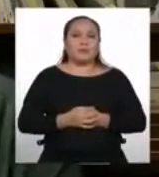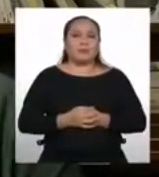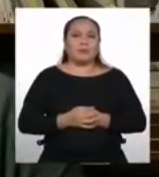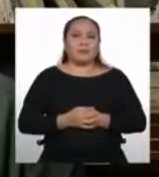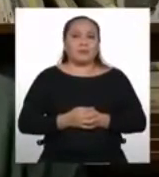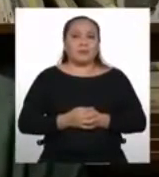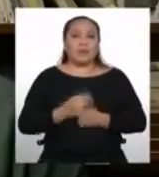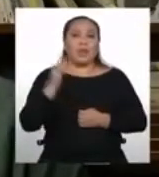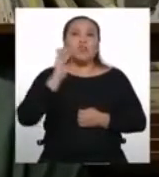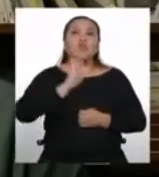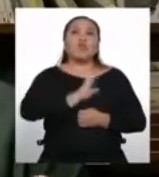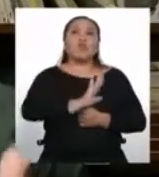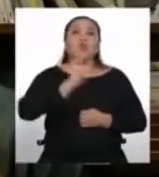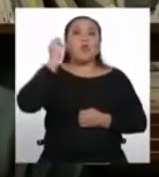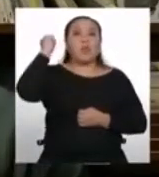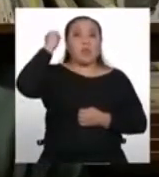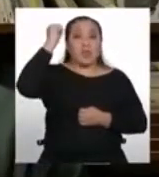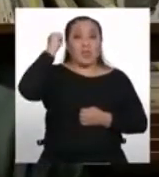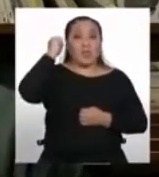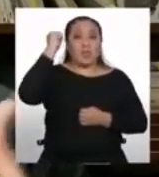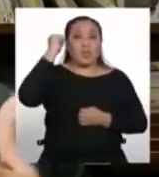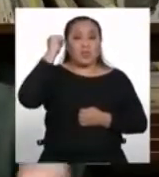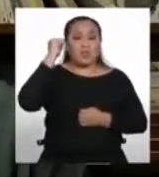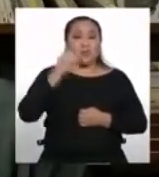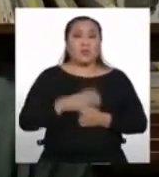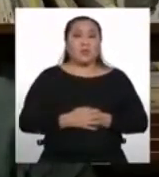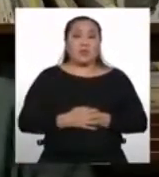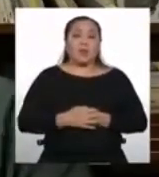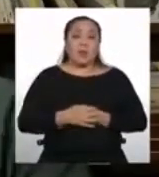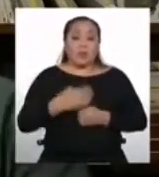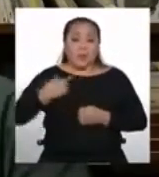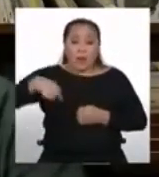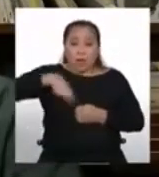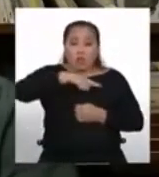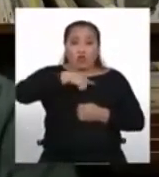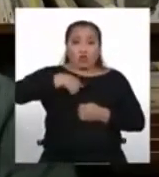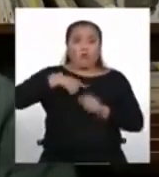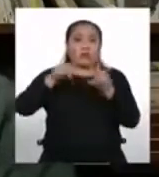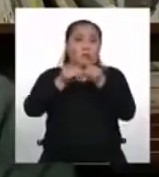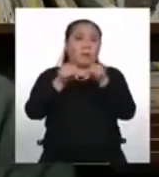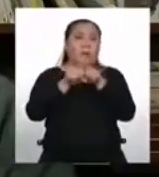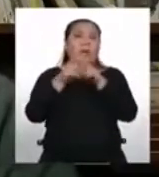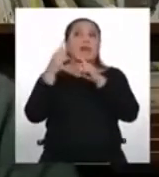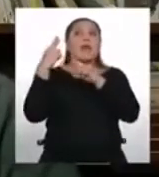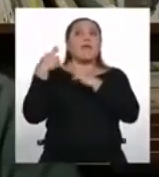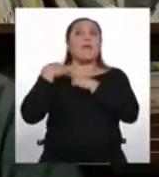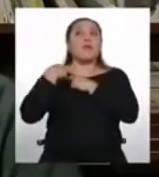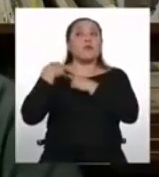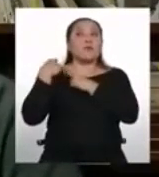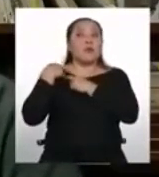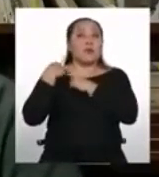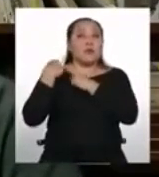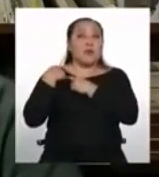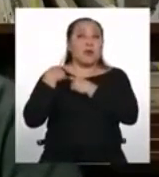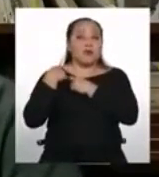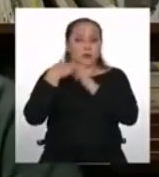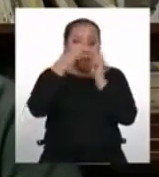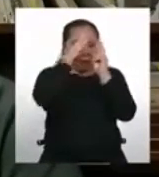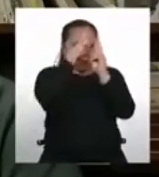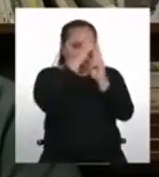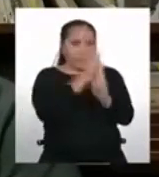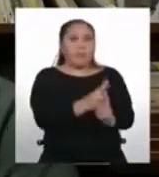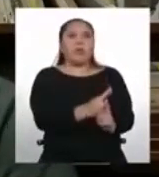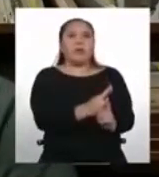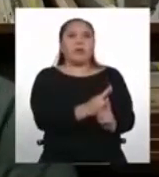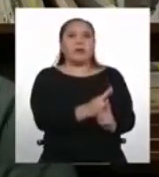Y es un derecho que, por lo tanto, para nosotros es un deber, un deber respetar, ¿no?